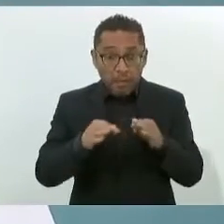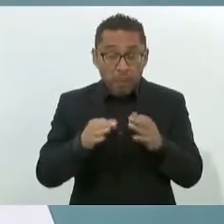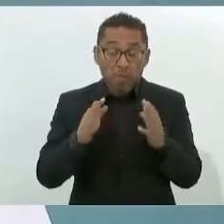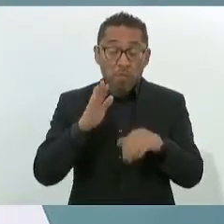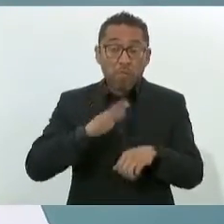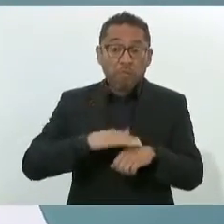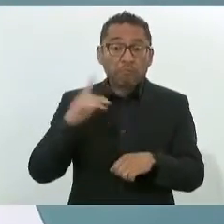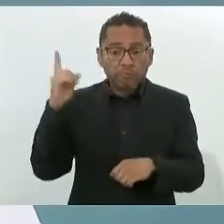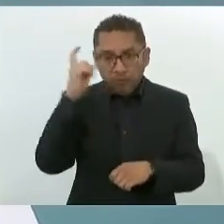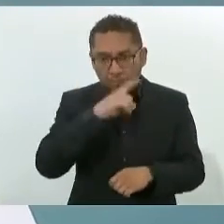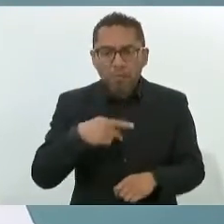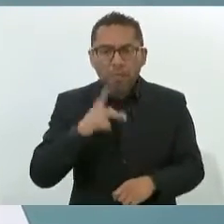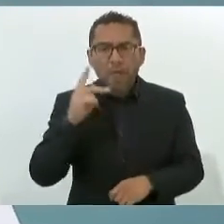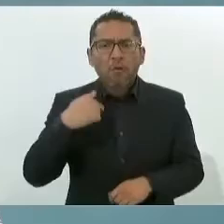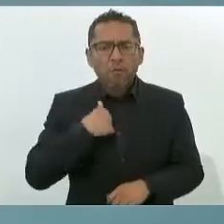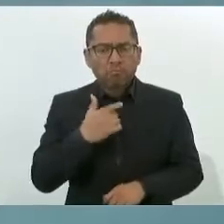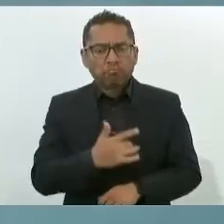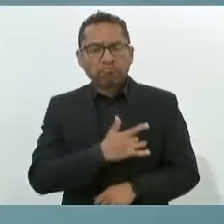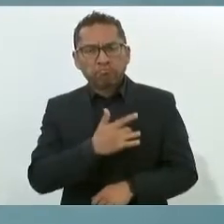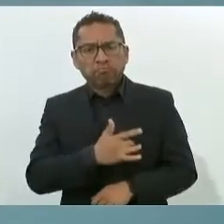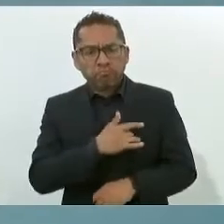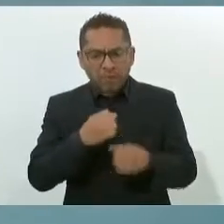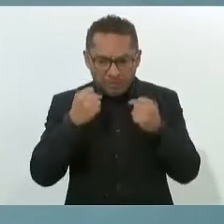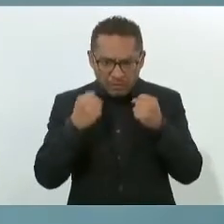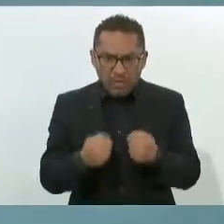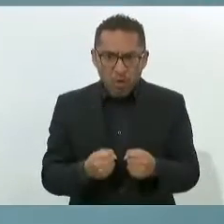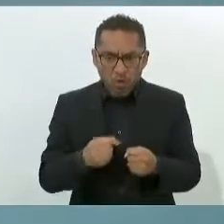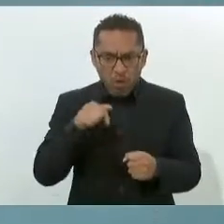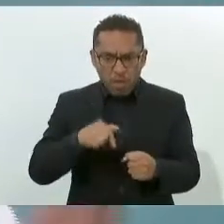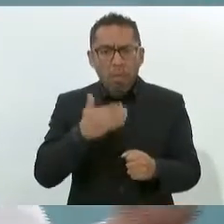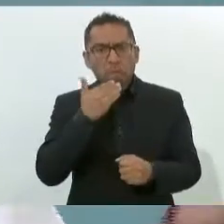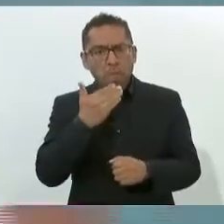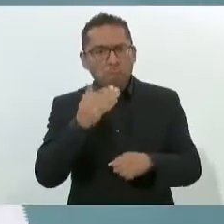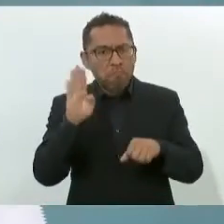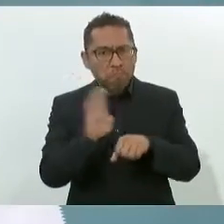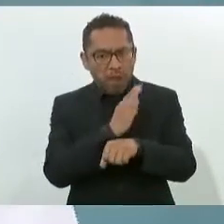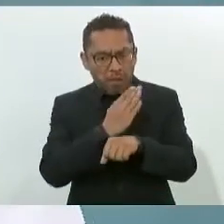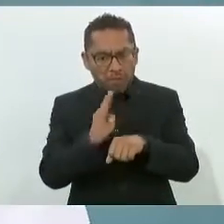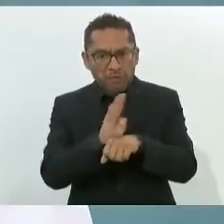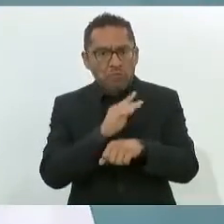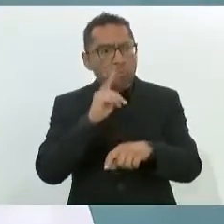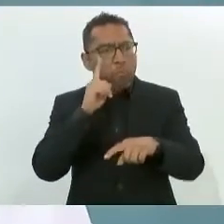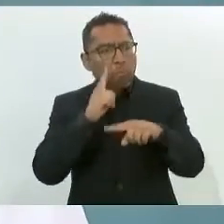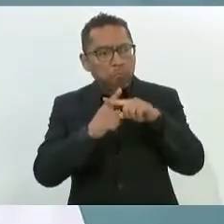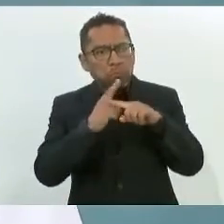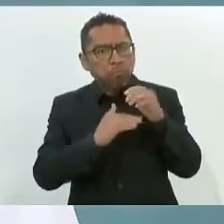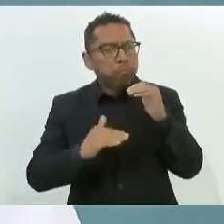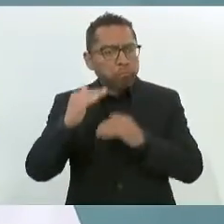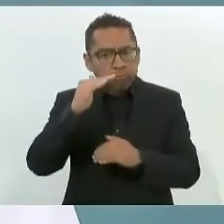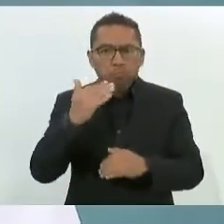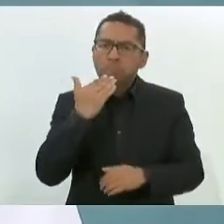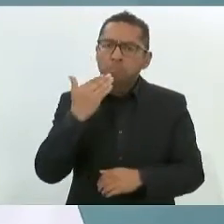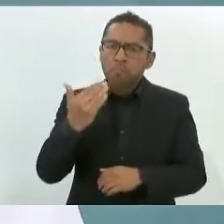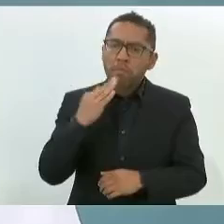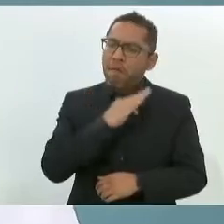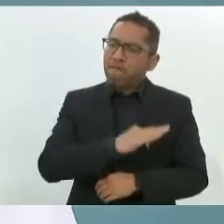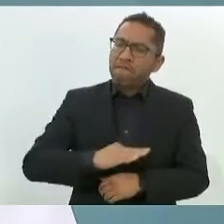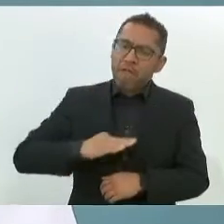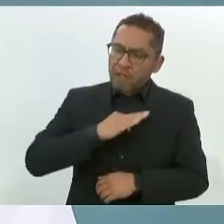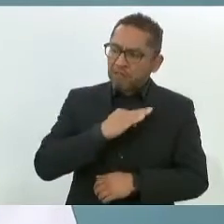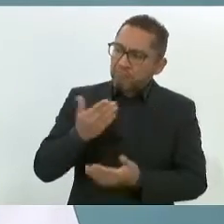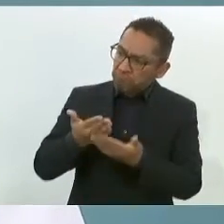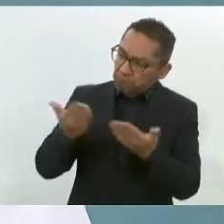habrá muy buenos resultados, señor Presidente. Felicidades por esa decisión y felicidades, señora